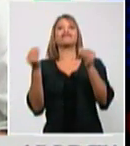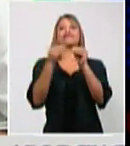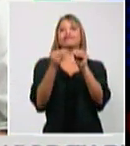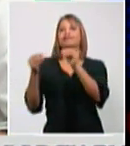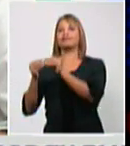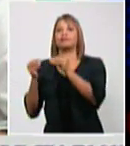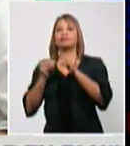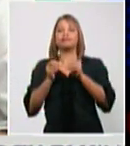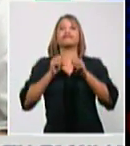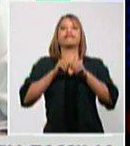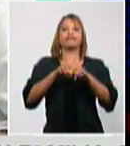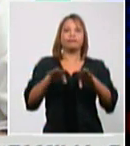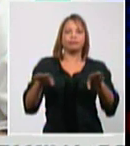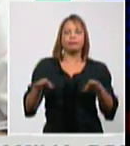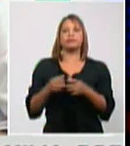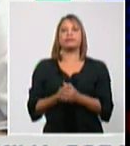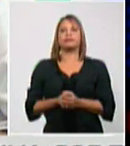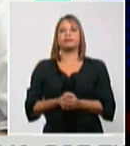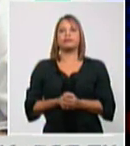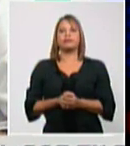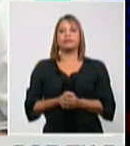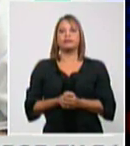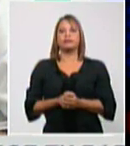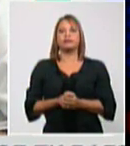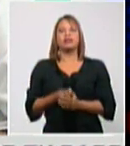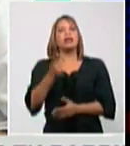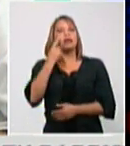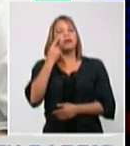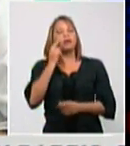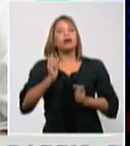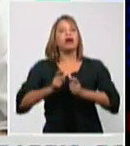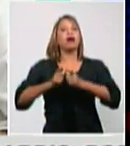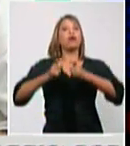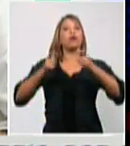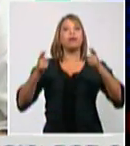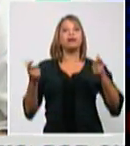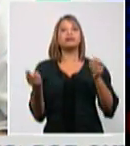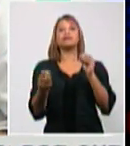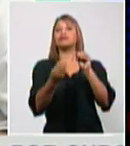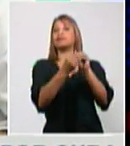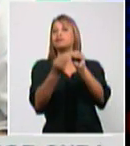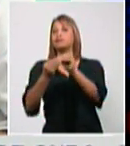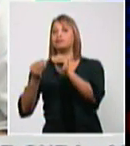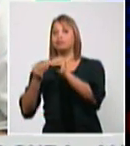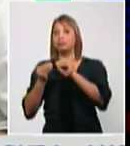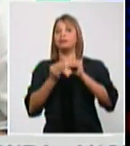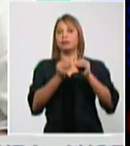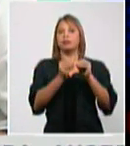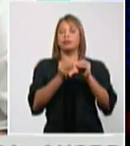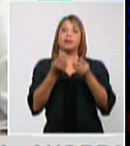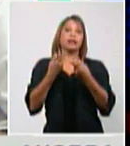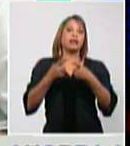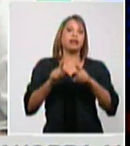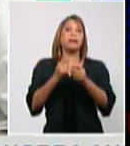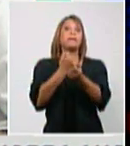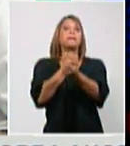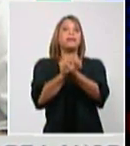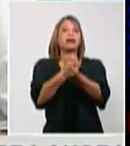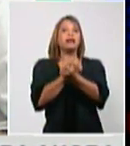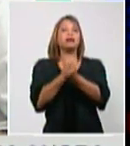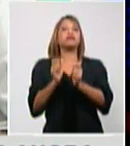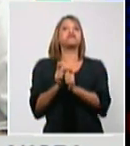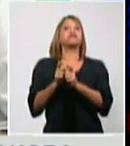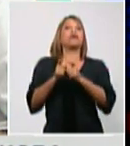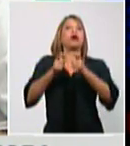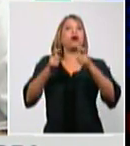vamos a ver, al incrementarse la transmisión, pues indiscutiblemente los riesgos de gravedad,